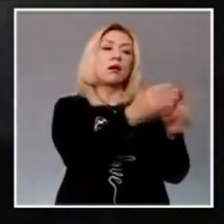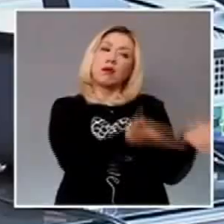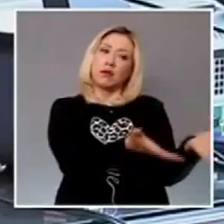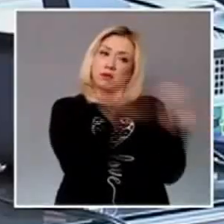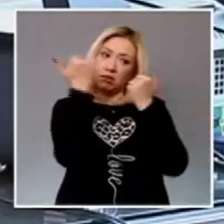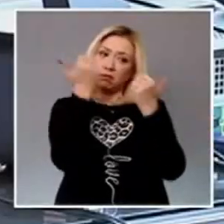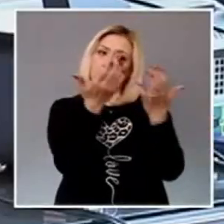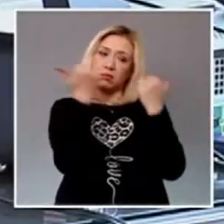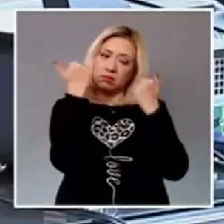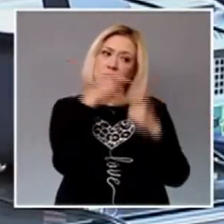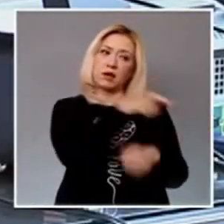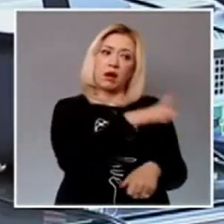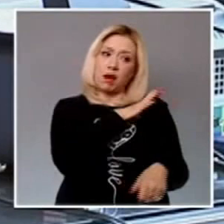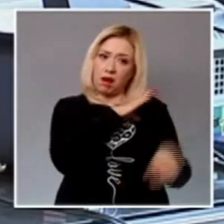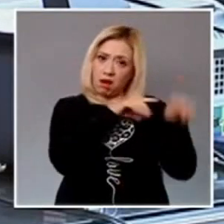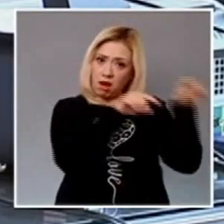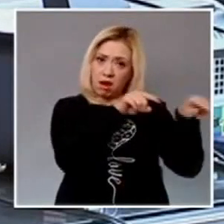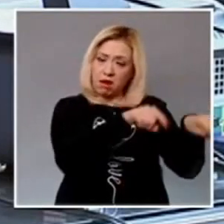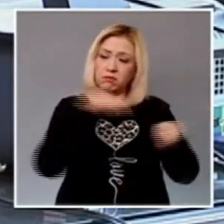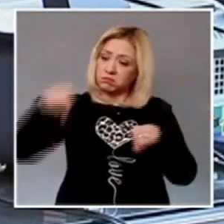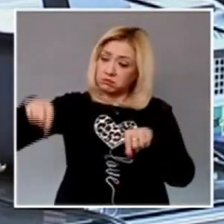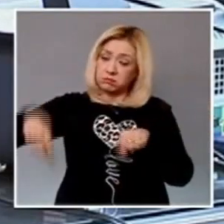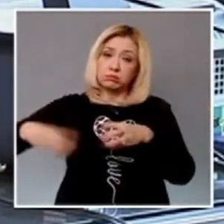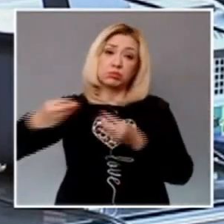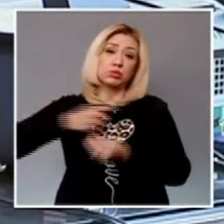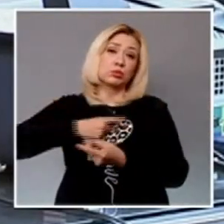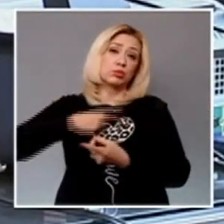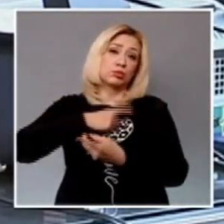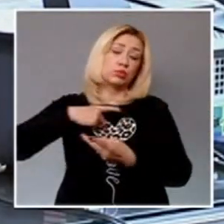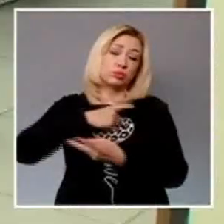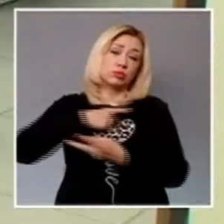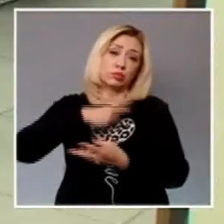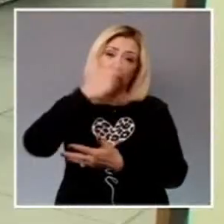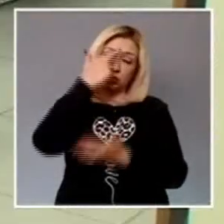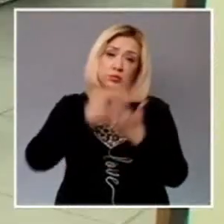tiene que realizar un análisis de la viabilidad de la entrega de la persona.